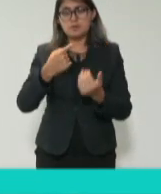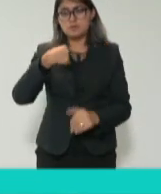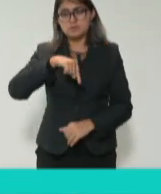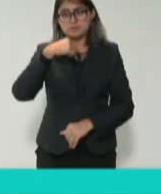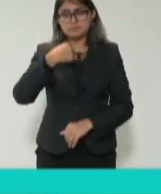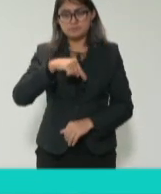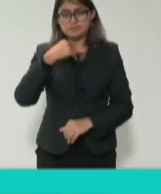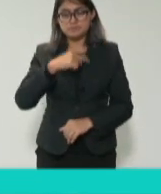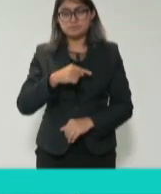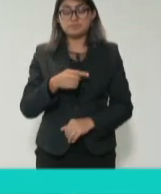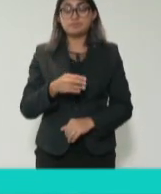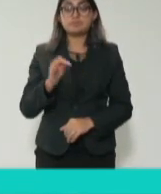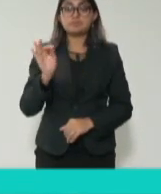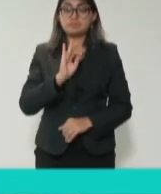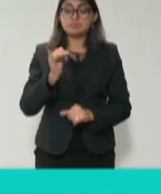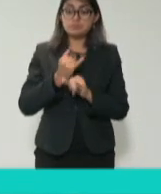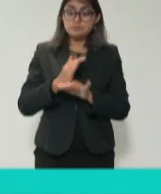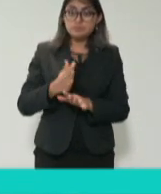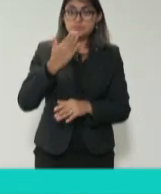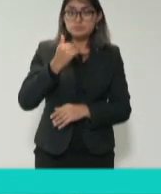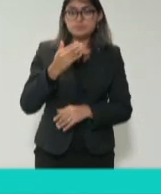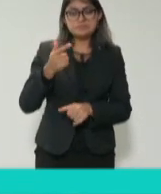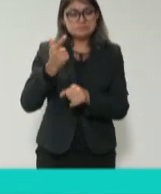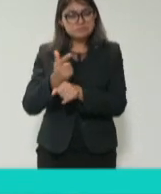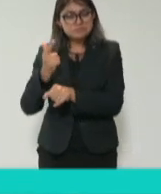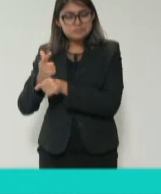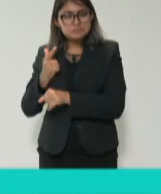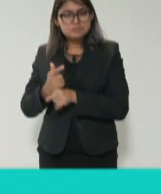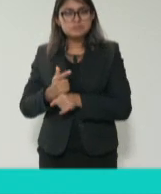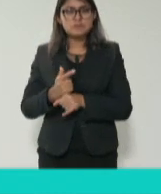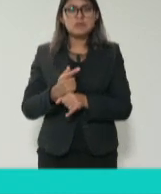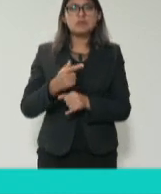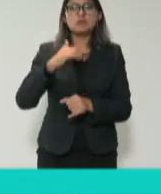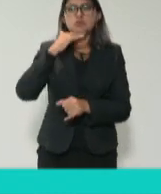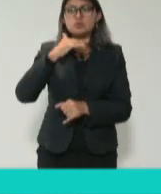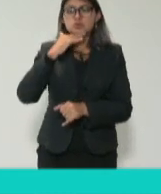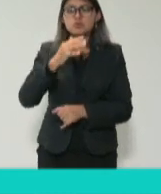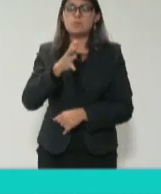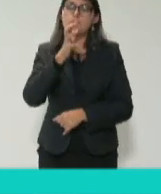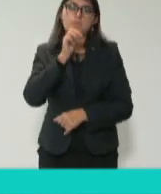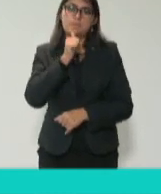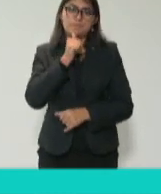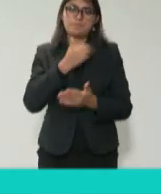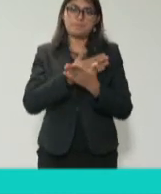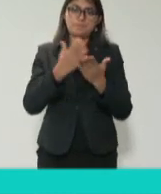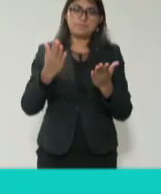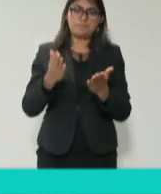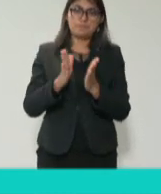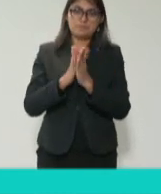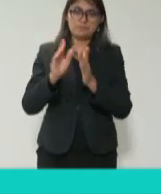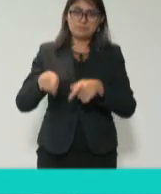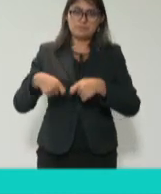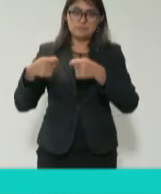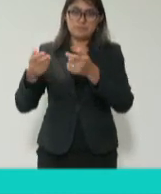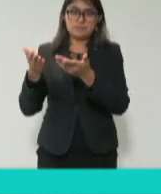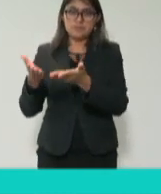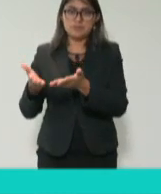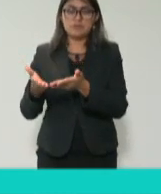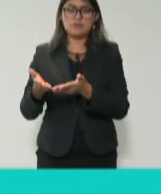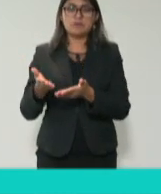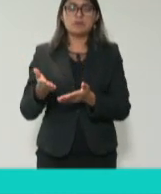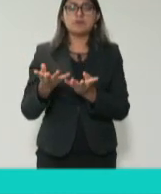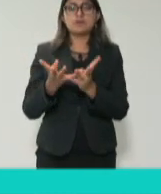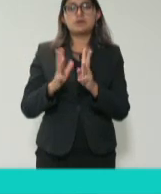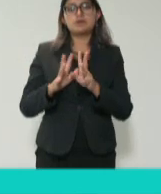identificar actos de corrupción. Pues gracias, Rosa María. Pasaríamos a darle la palabra a la